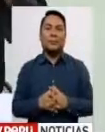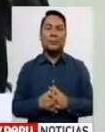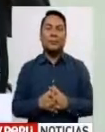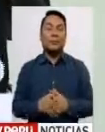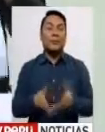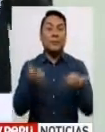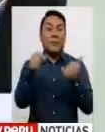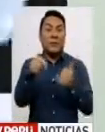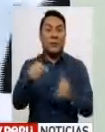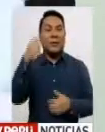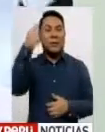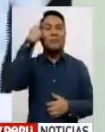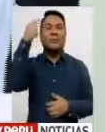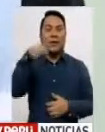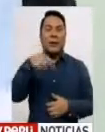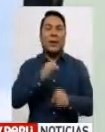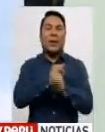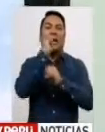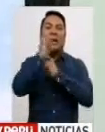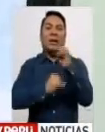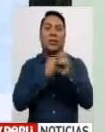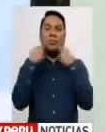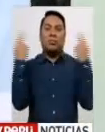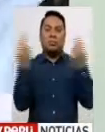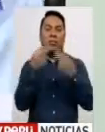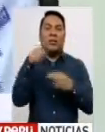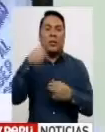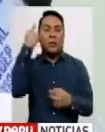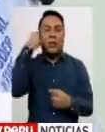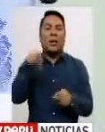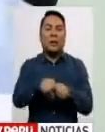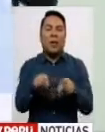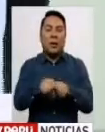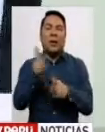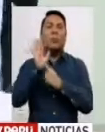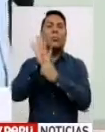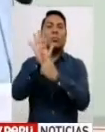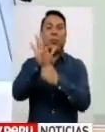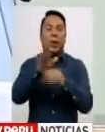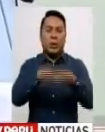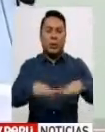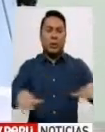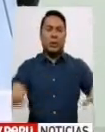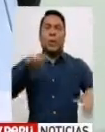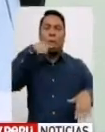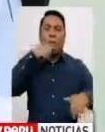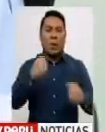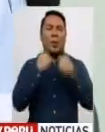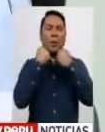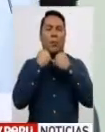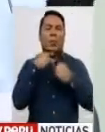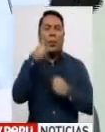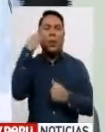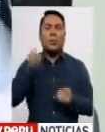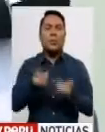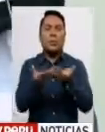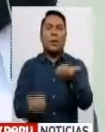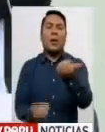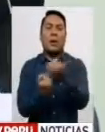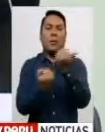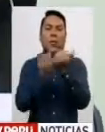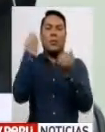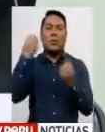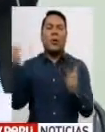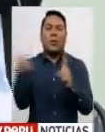Esta iniciativa internacional forma parte de la campaña Niñas al Poder, con la finalidad de recibir apoyo para acabar con la